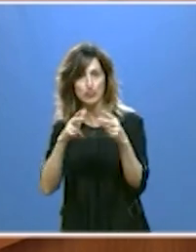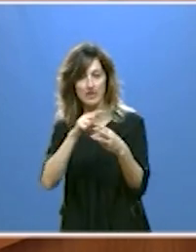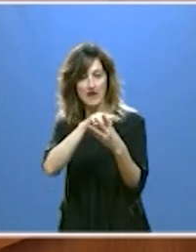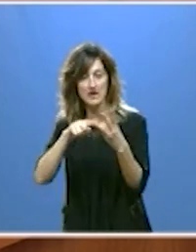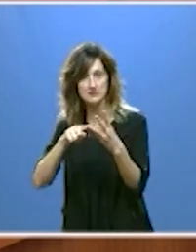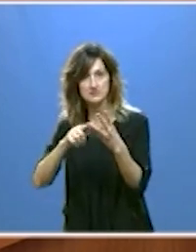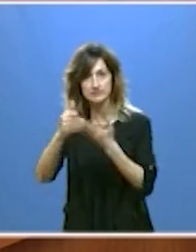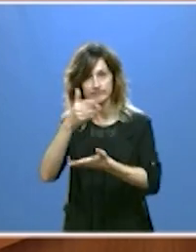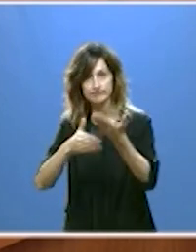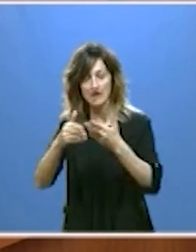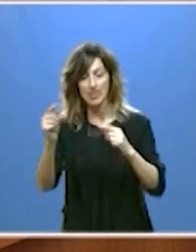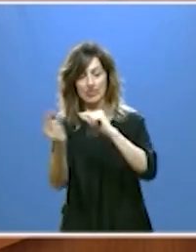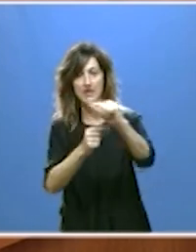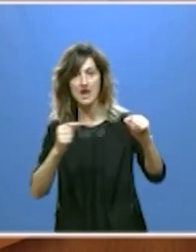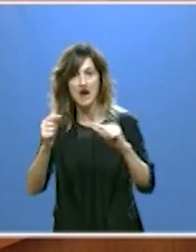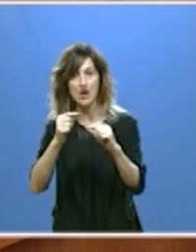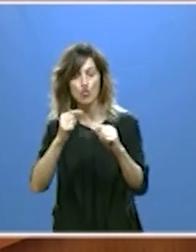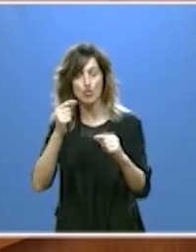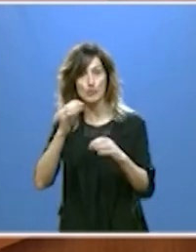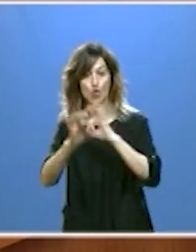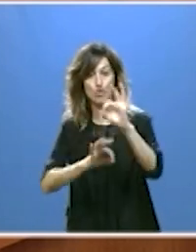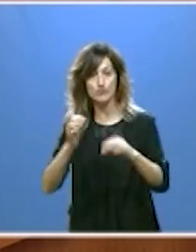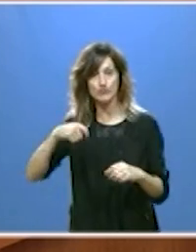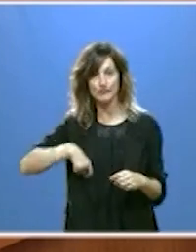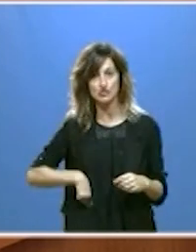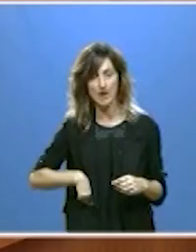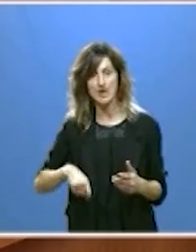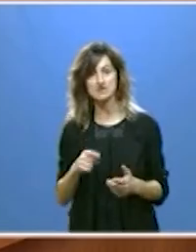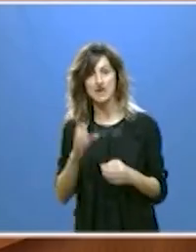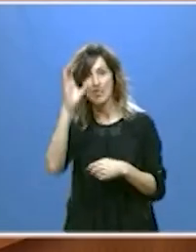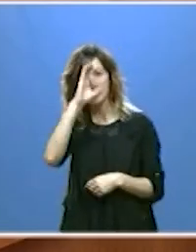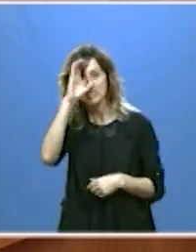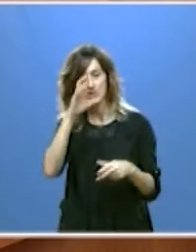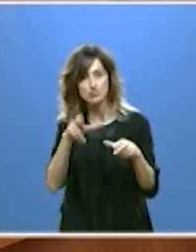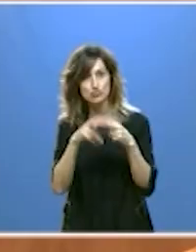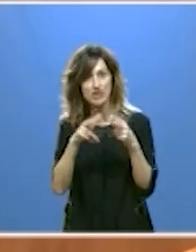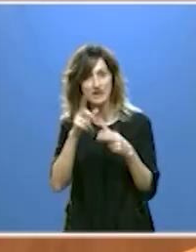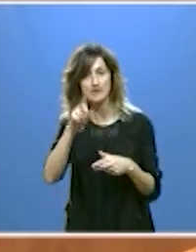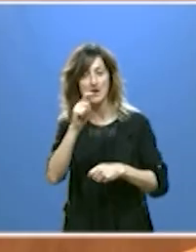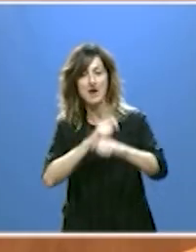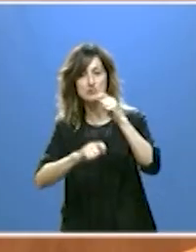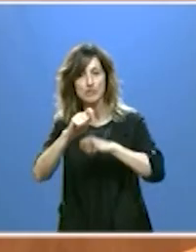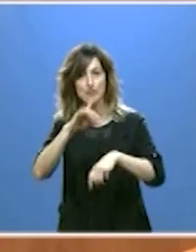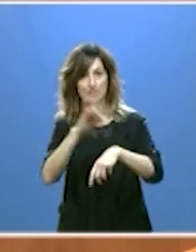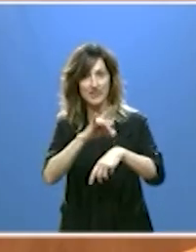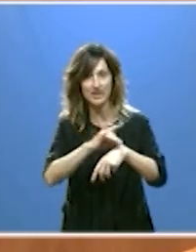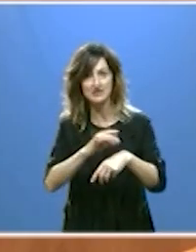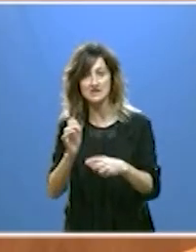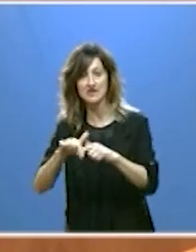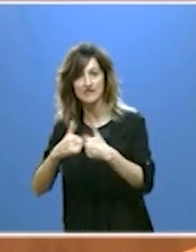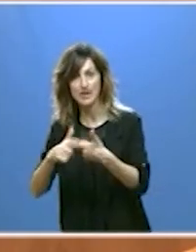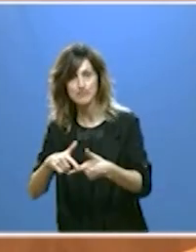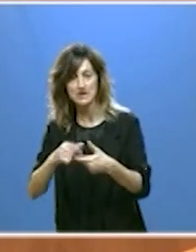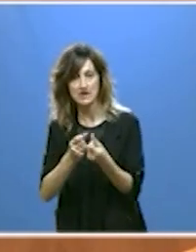desde el diálogo con las organizaciones profesionales, sociedades científicas y también asociaciones de pacientes y familiares,